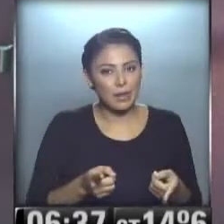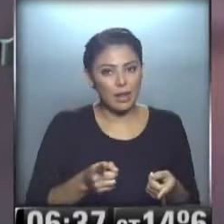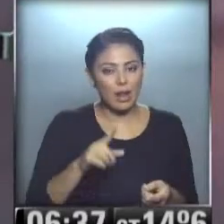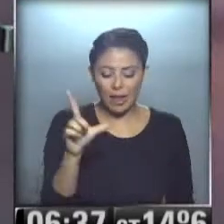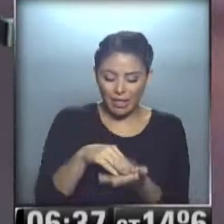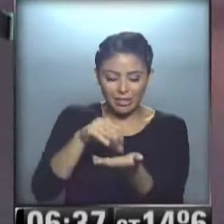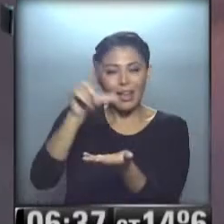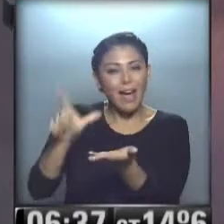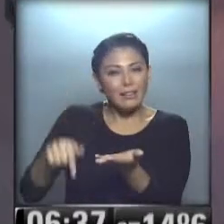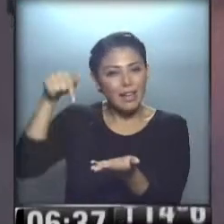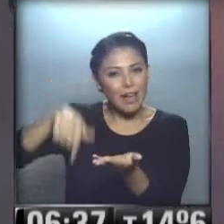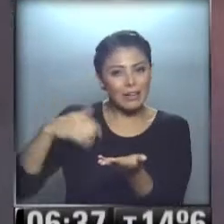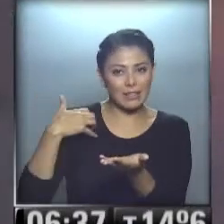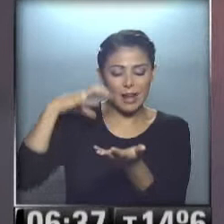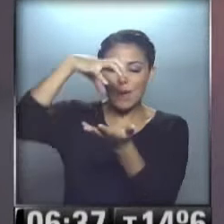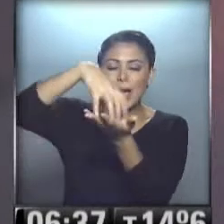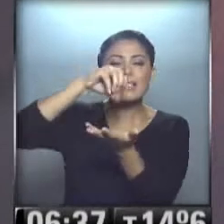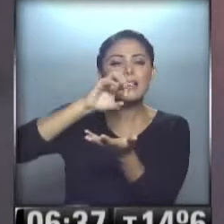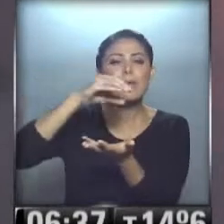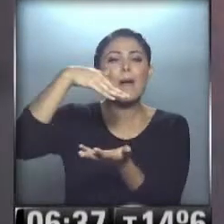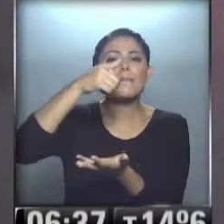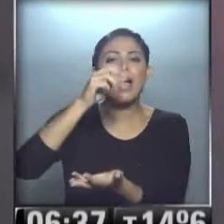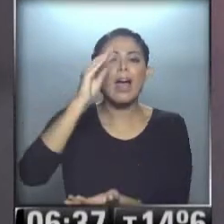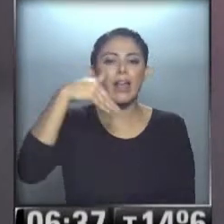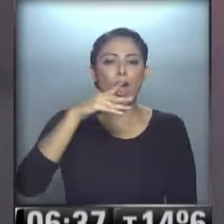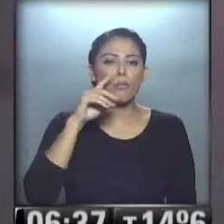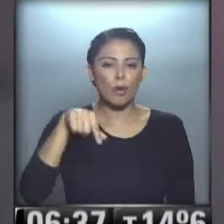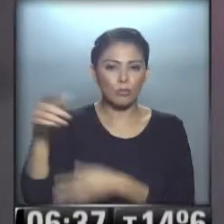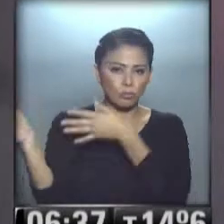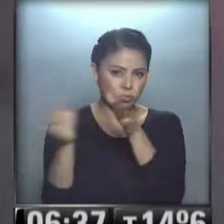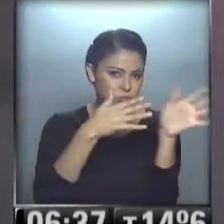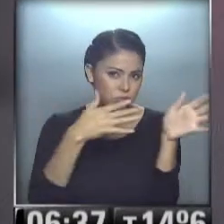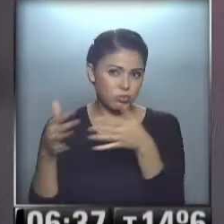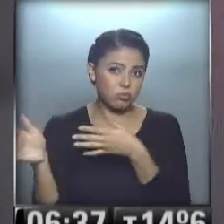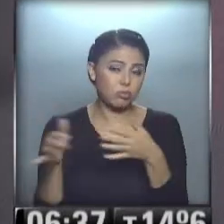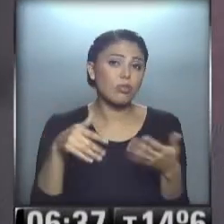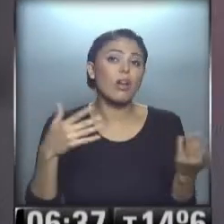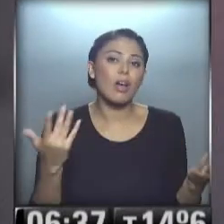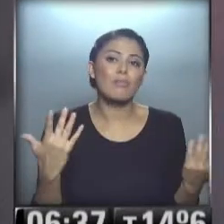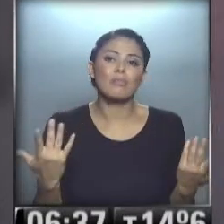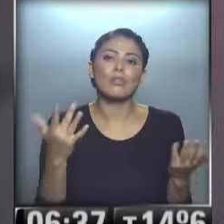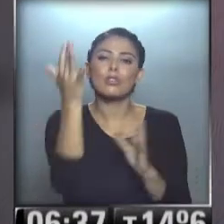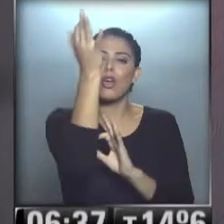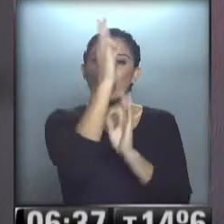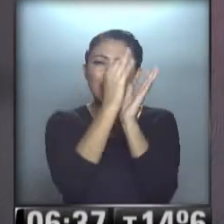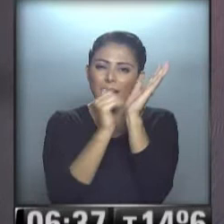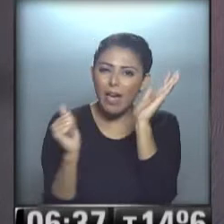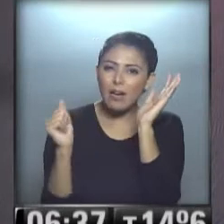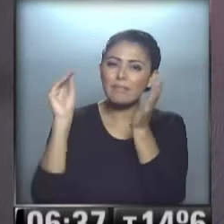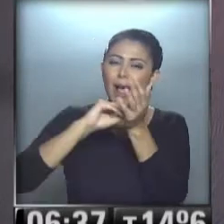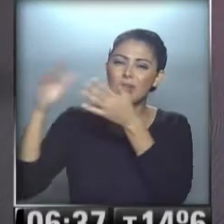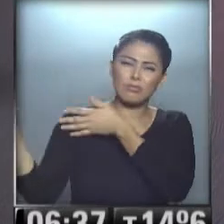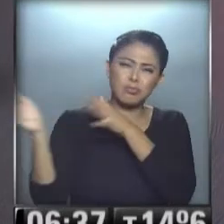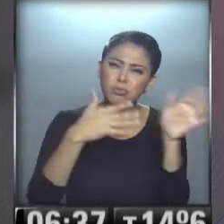antártico argentino, en Marambio... ...hay ventisca, lo que significa la presencia de nieve y viento... ...que